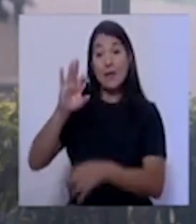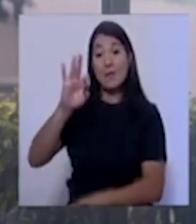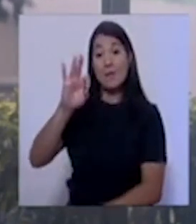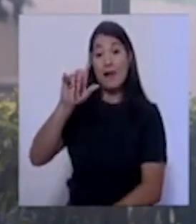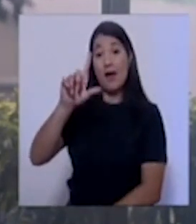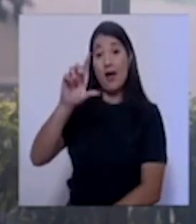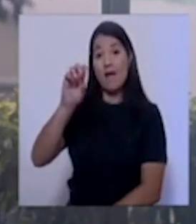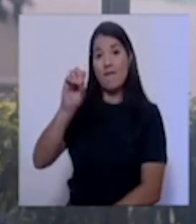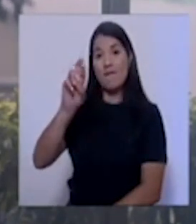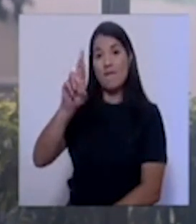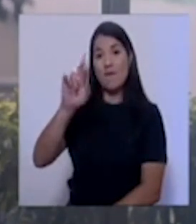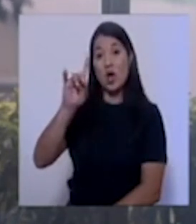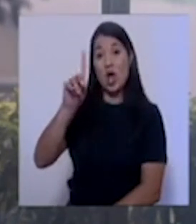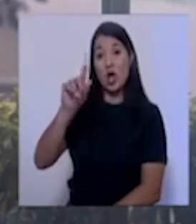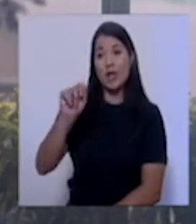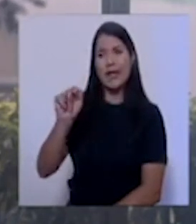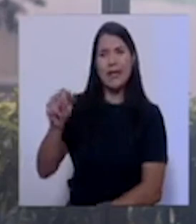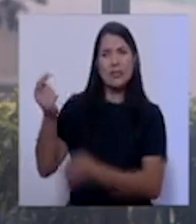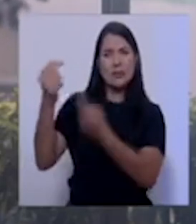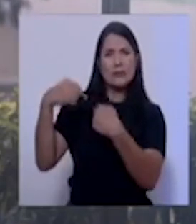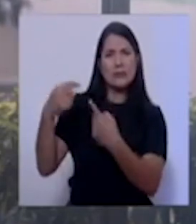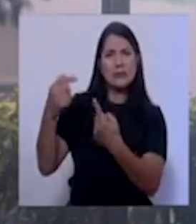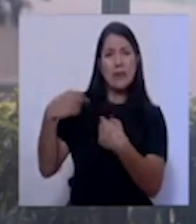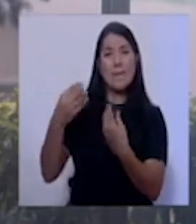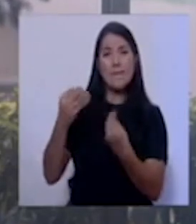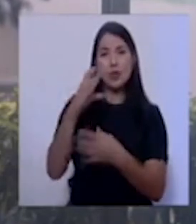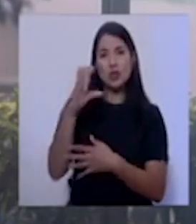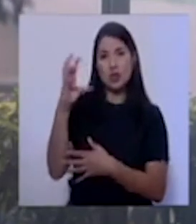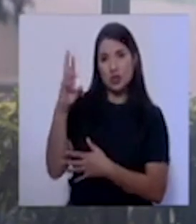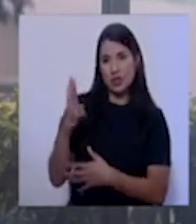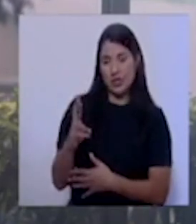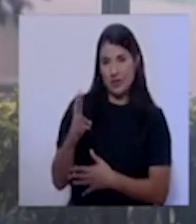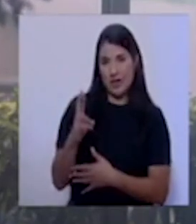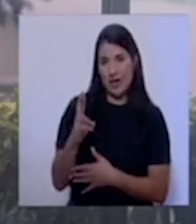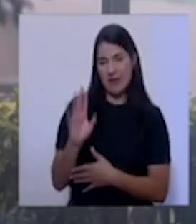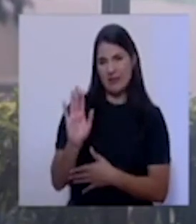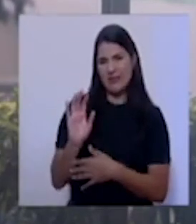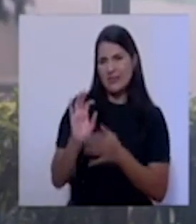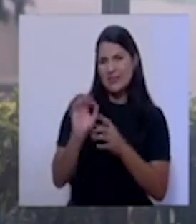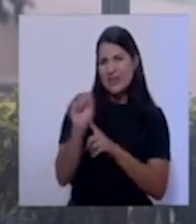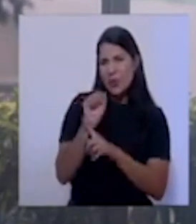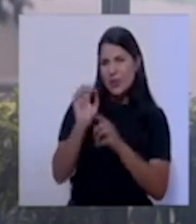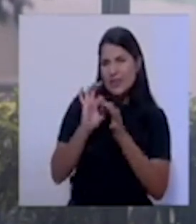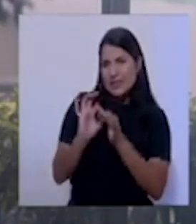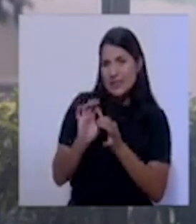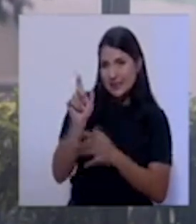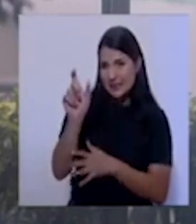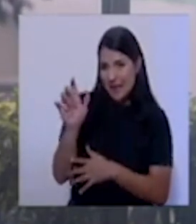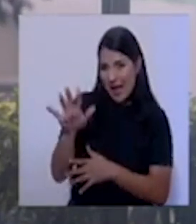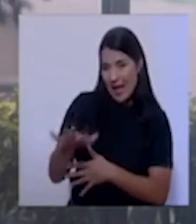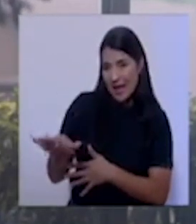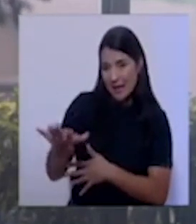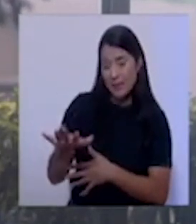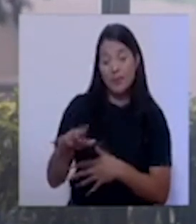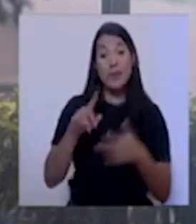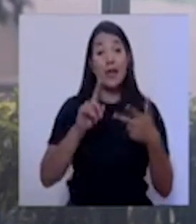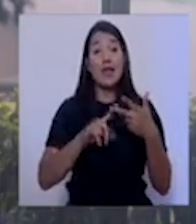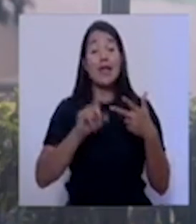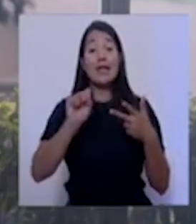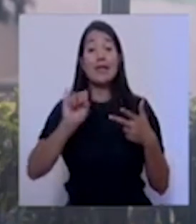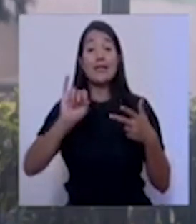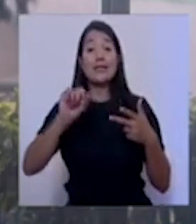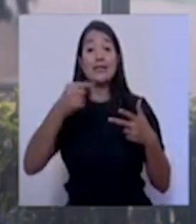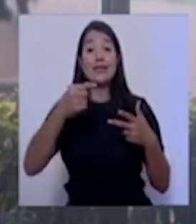en estos momentos de cara a las restricciones? Y para don Zingifredo, usted mencionó que hay